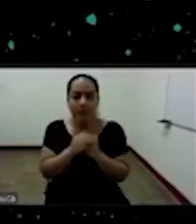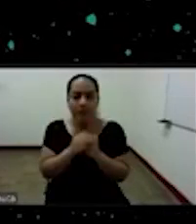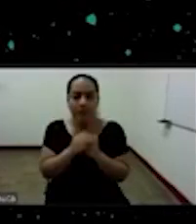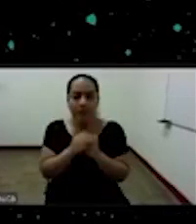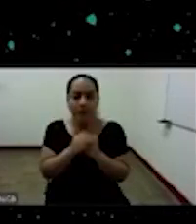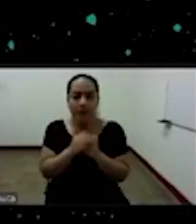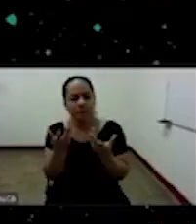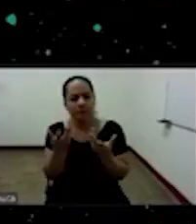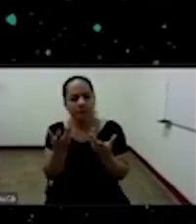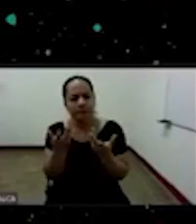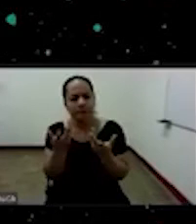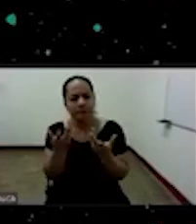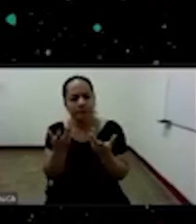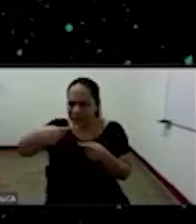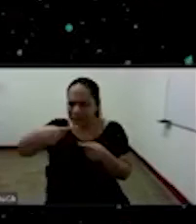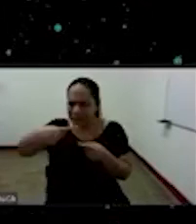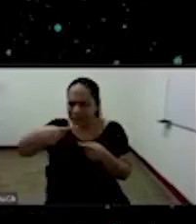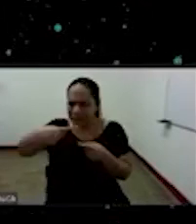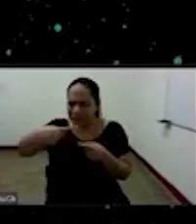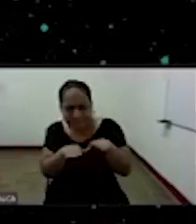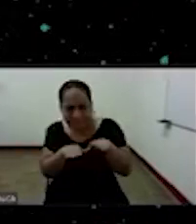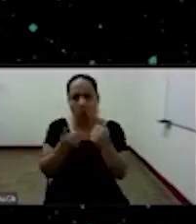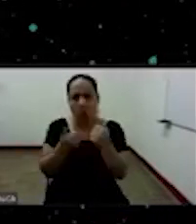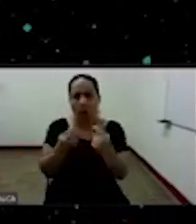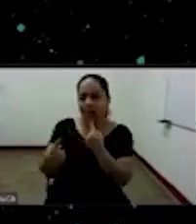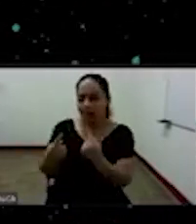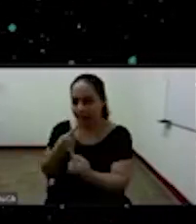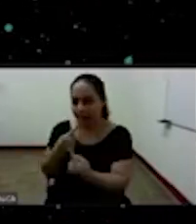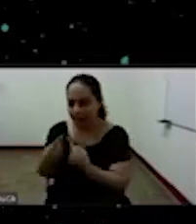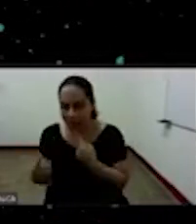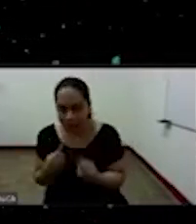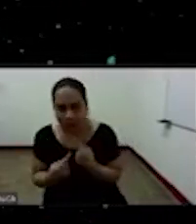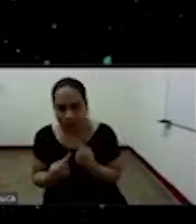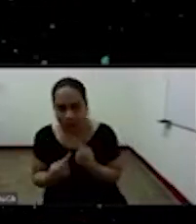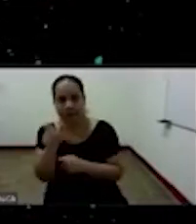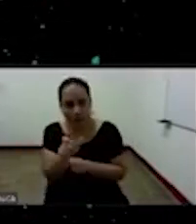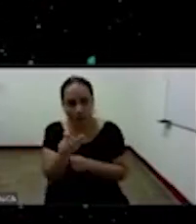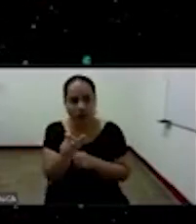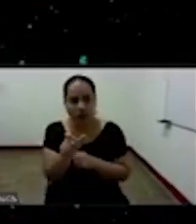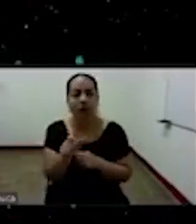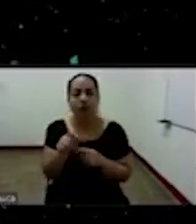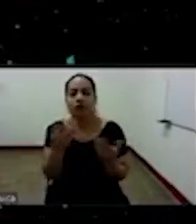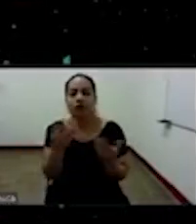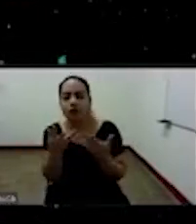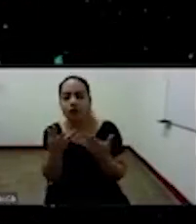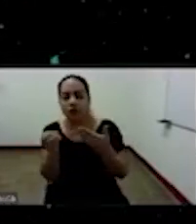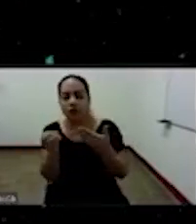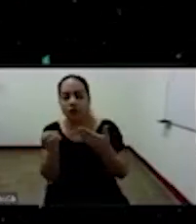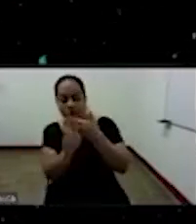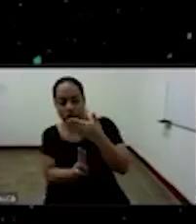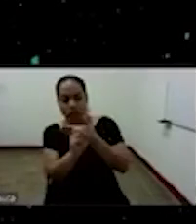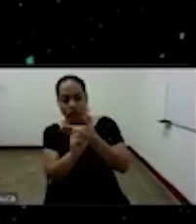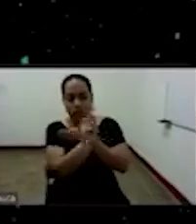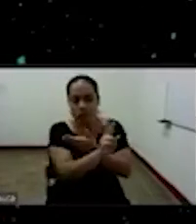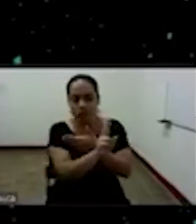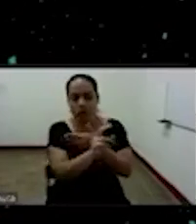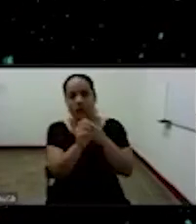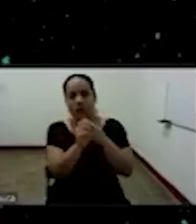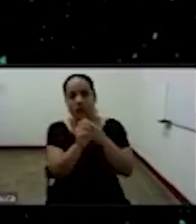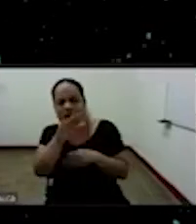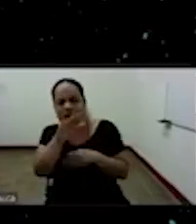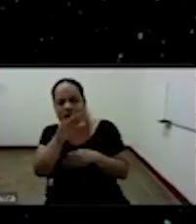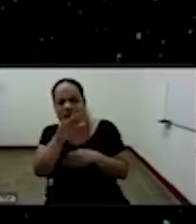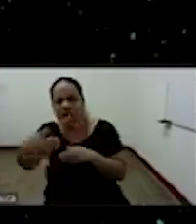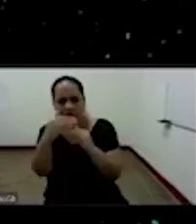primero se debe hacer es un diálogo entre sur-sur para posteriormente pasar a un diálogo sur-norte